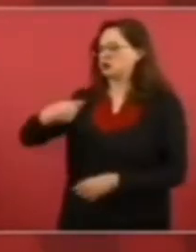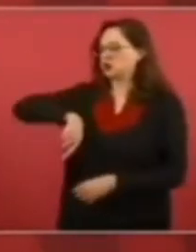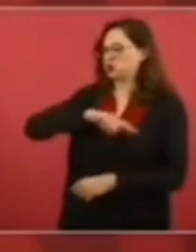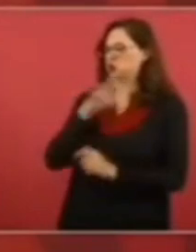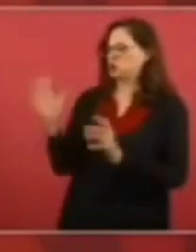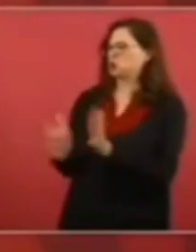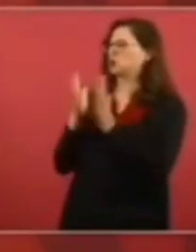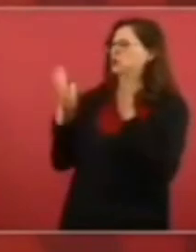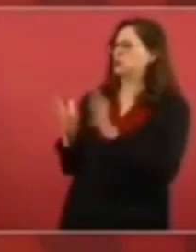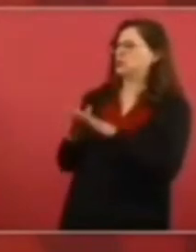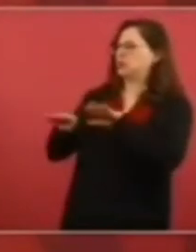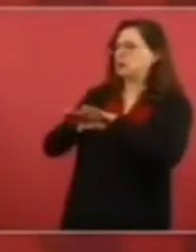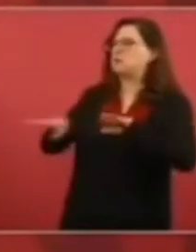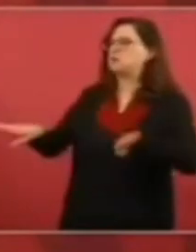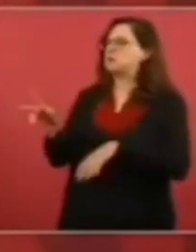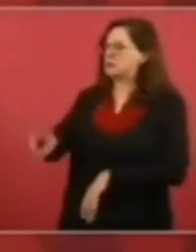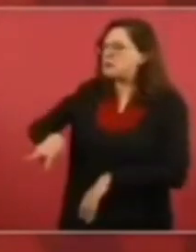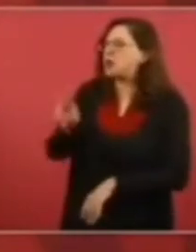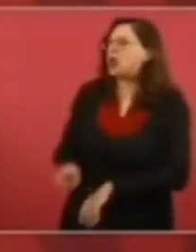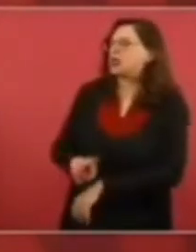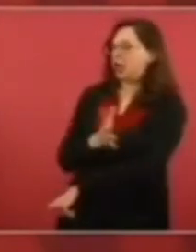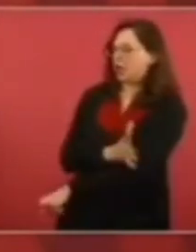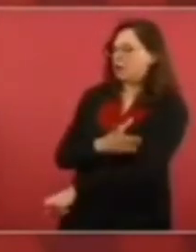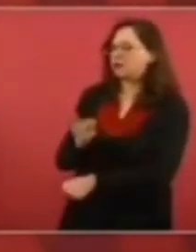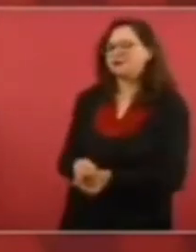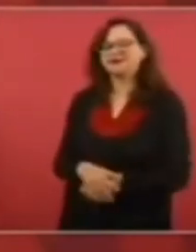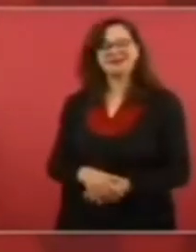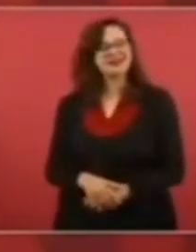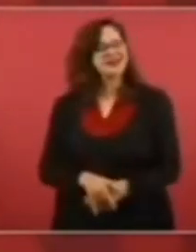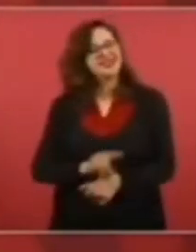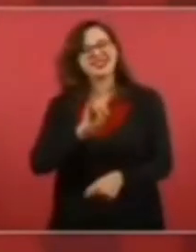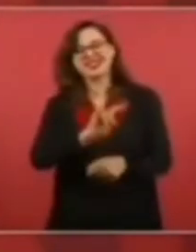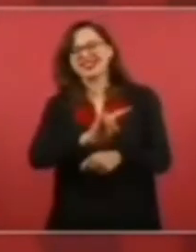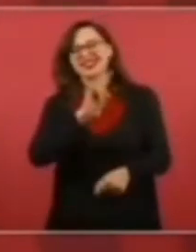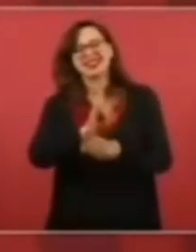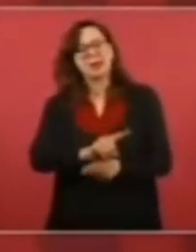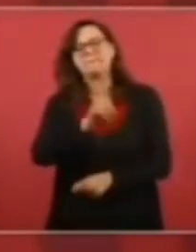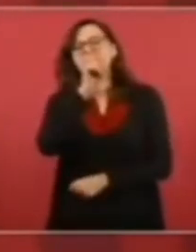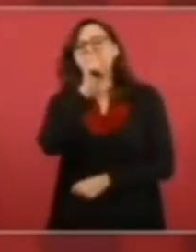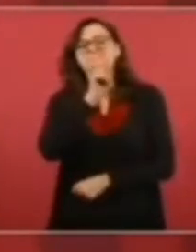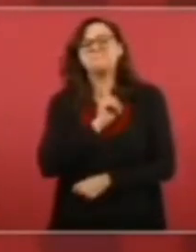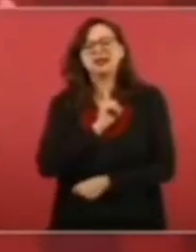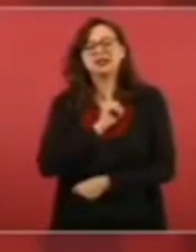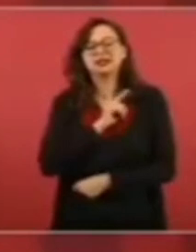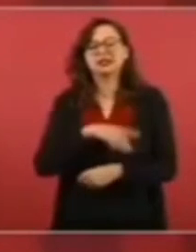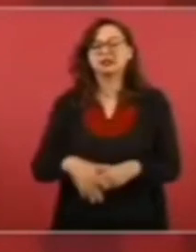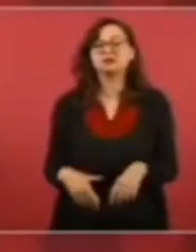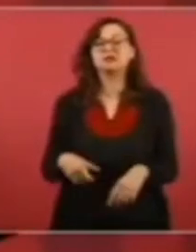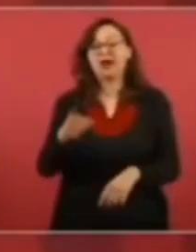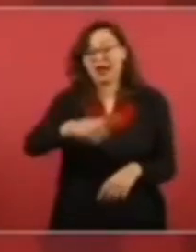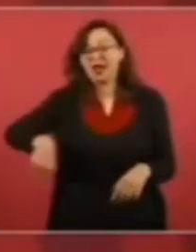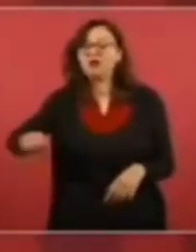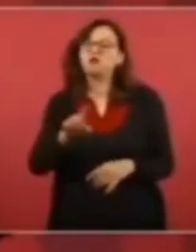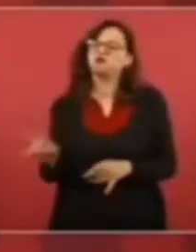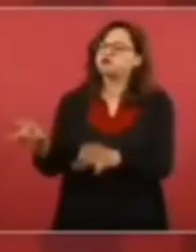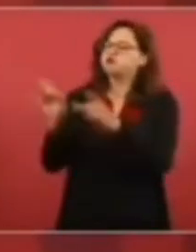auténticos demócratas, llegan,